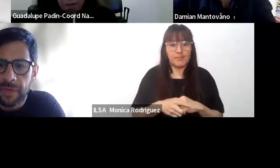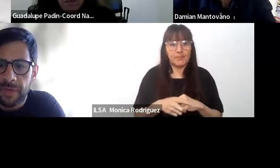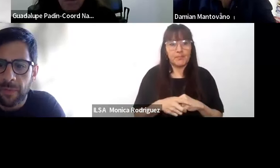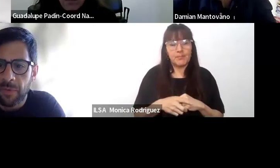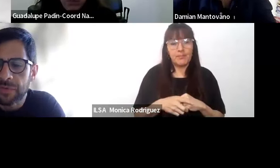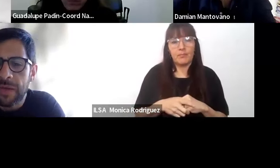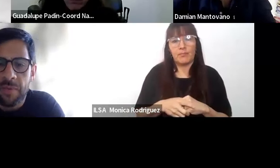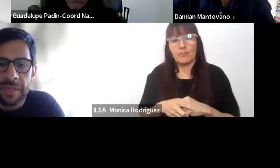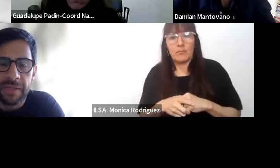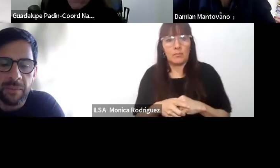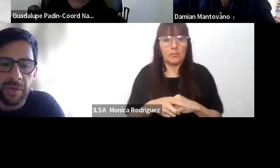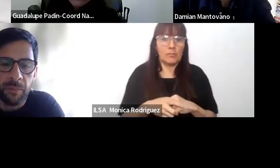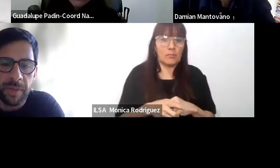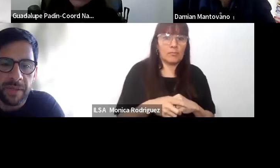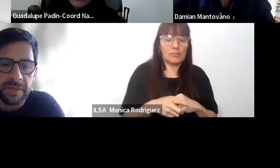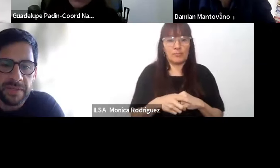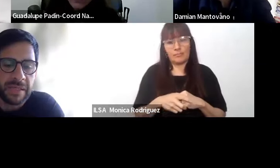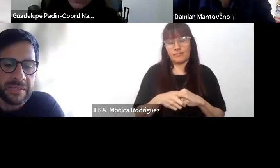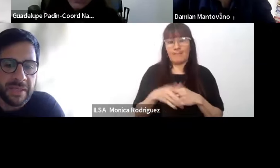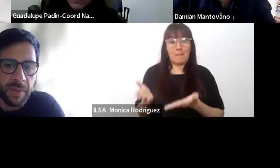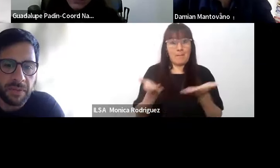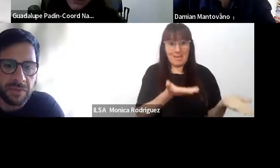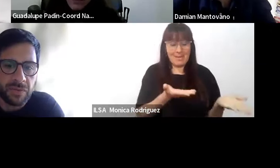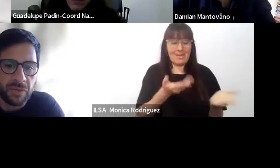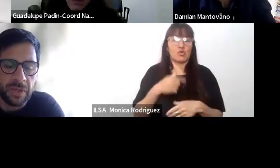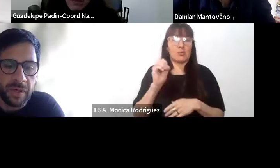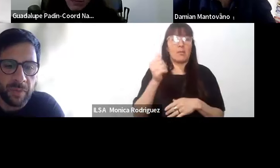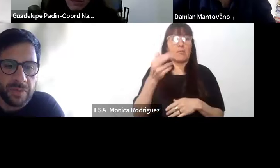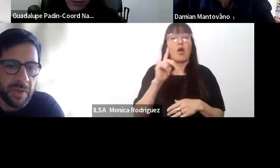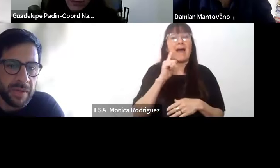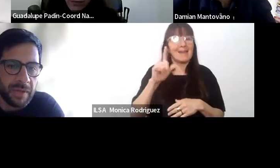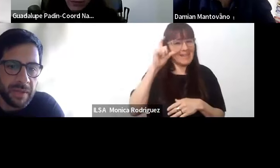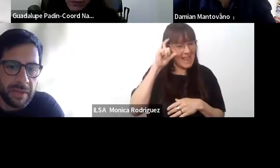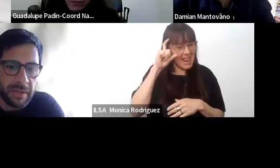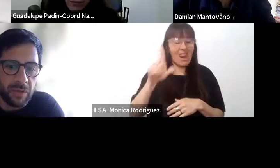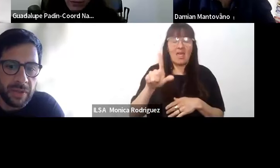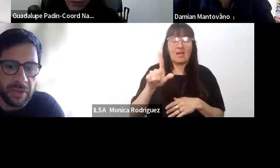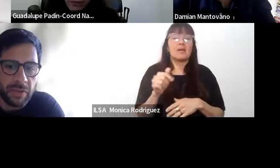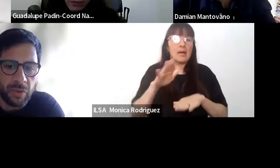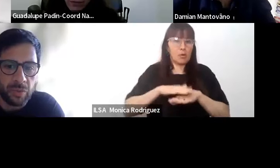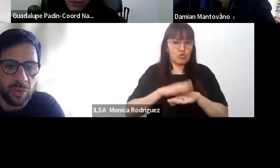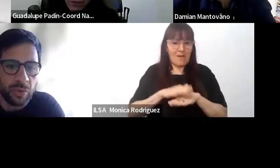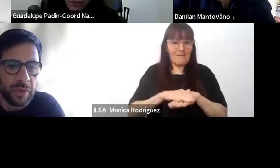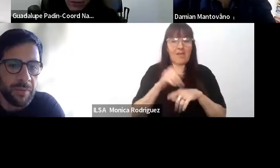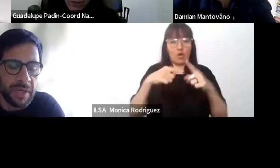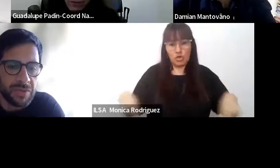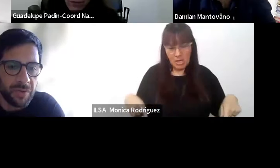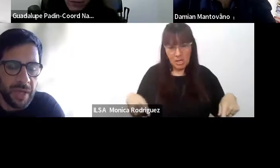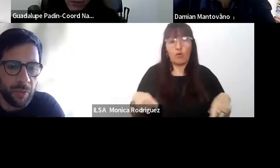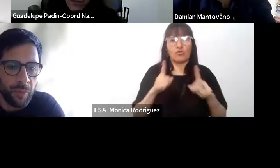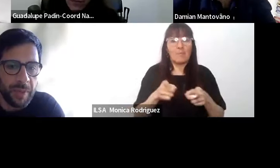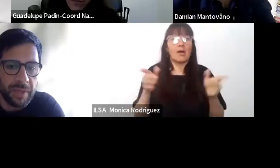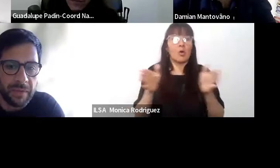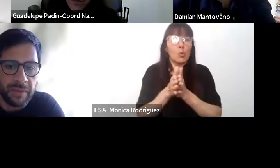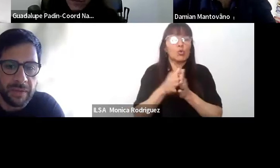Les damos la bienvenida. Mi nombre es Ariel Sisman. Soy el responsable de contenido junto con Gabriela